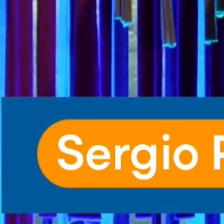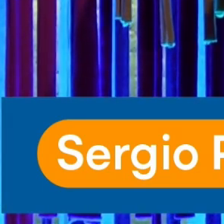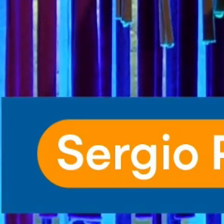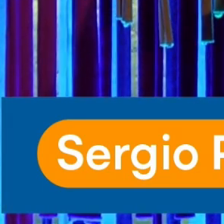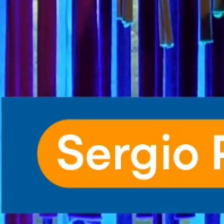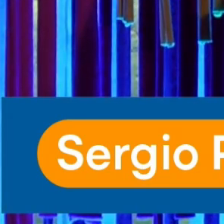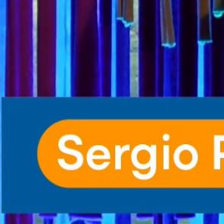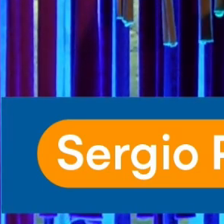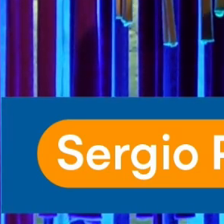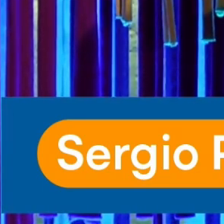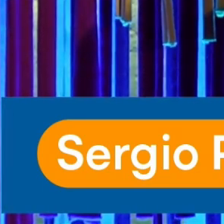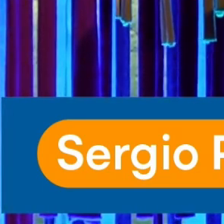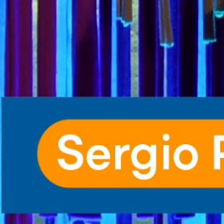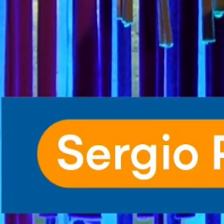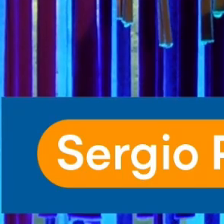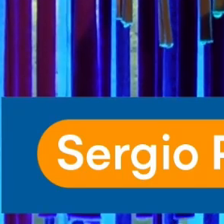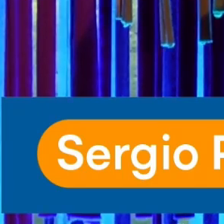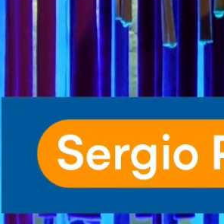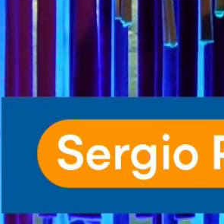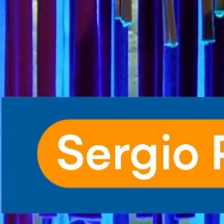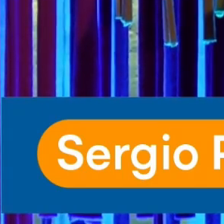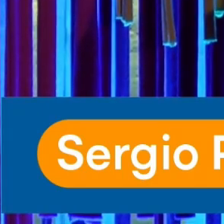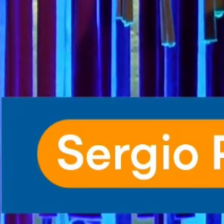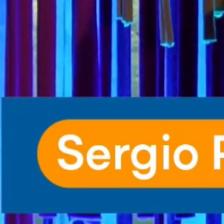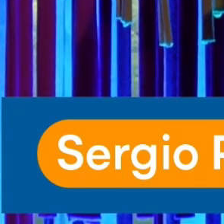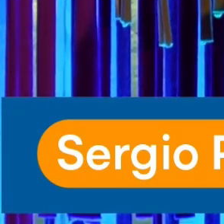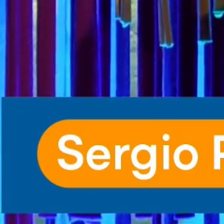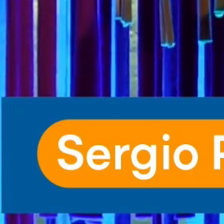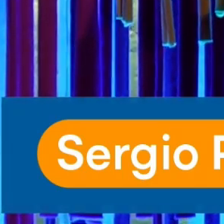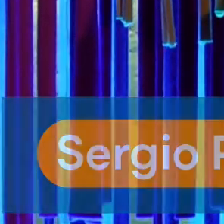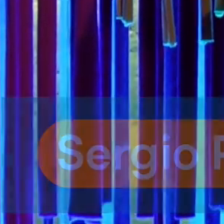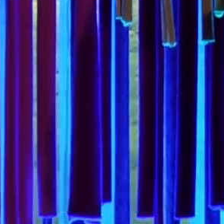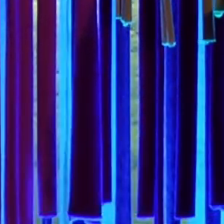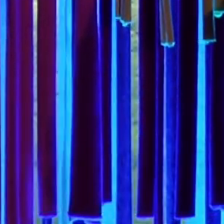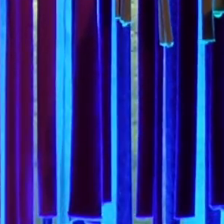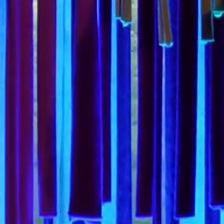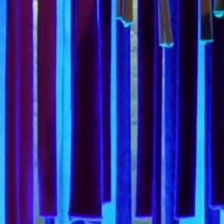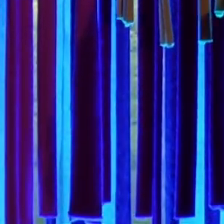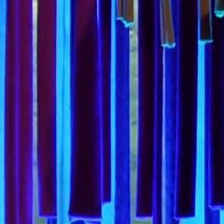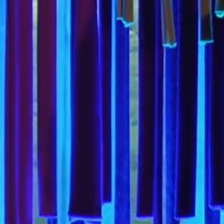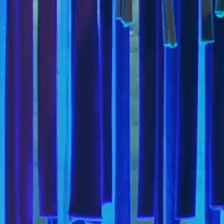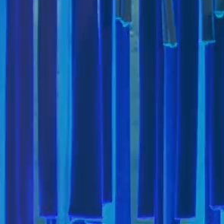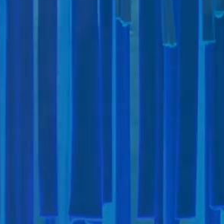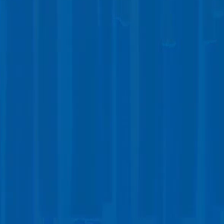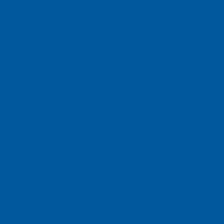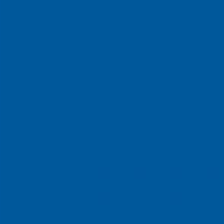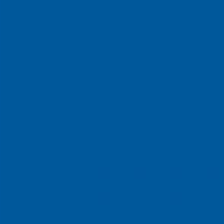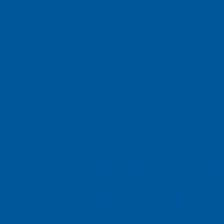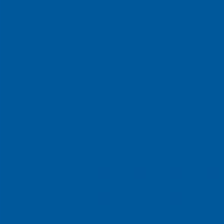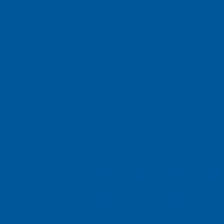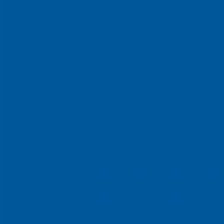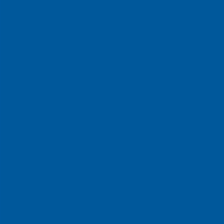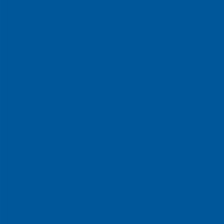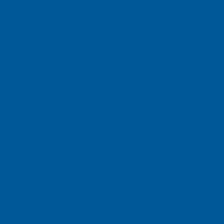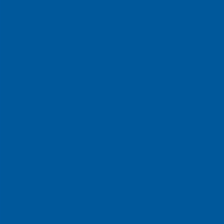Programar. Nuestro programa que ya está en su séptimo año, surge en 2017, como